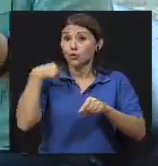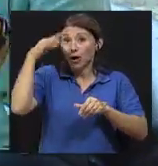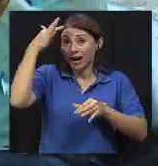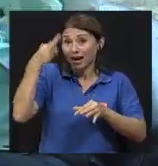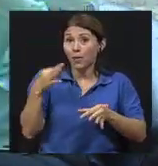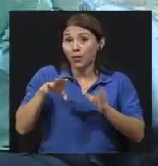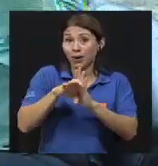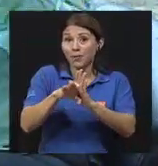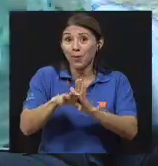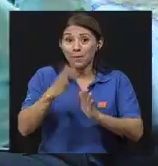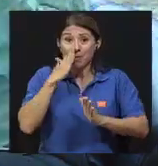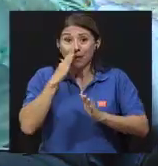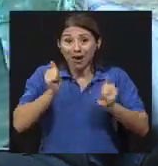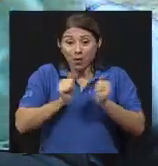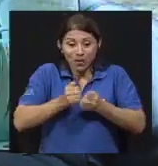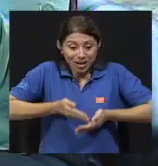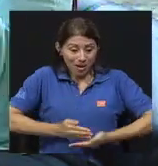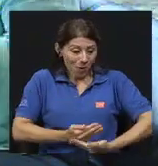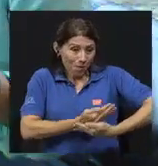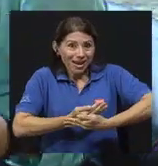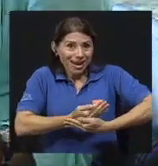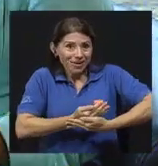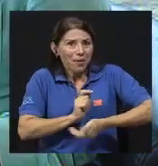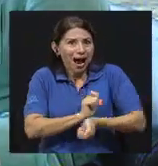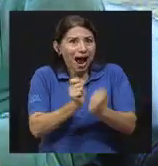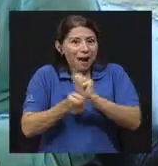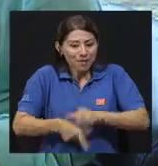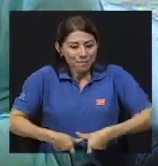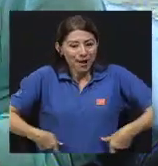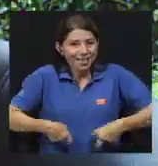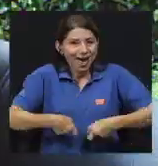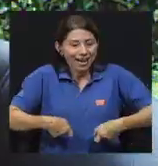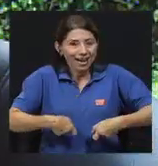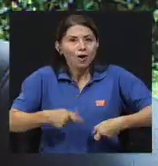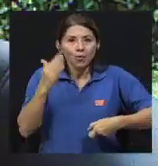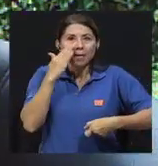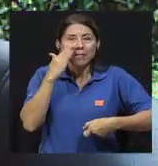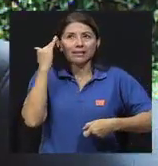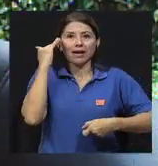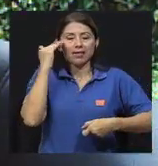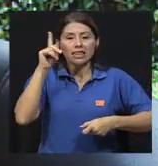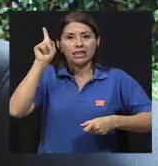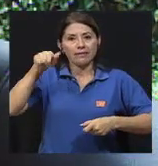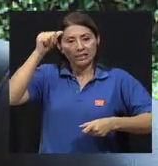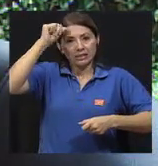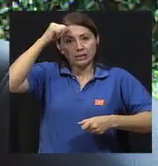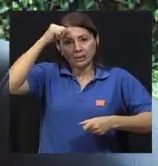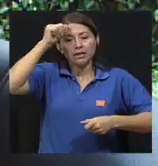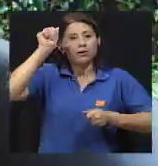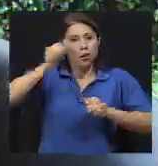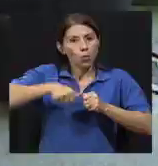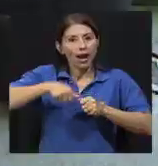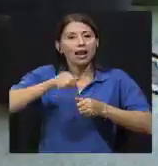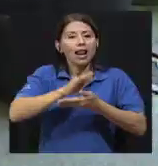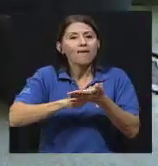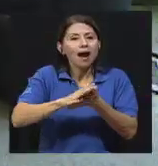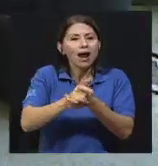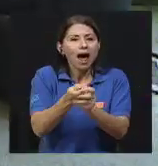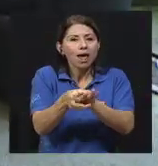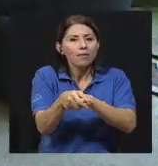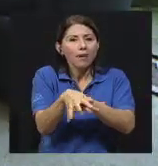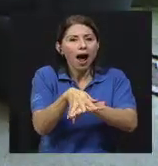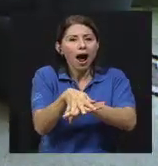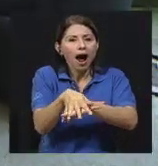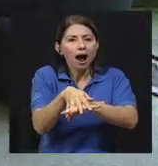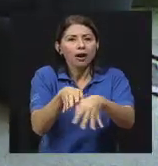creo que muchas madres tienen que estar muy conscientes de que tengo que lavarme las manos inmediatamente, ¿verdad? Pero yo quisiera como retomar esto, la importancia